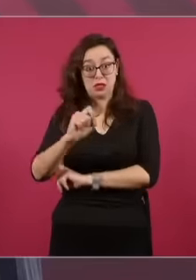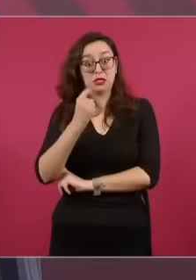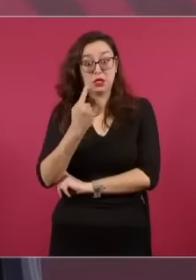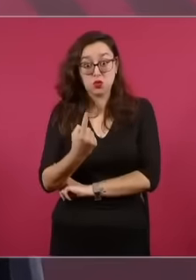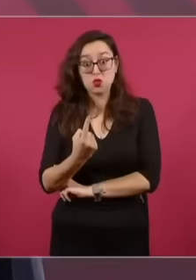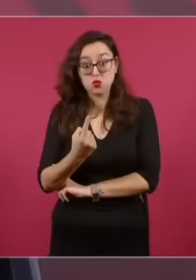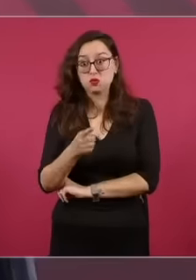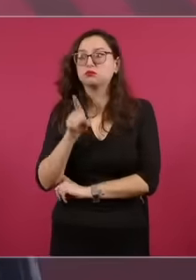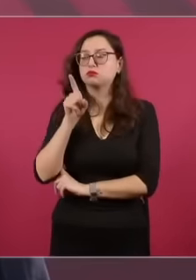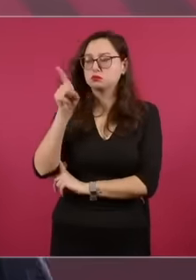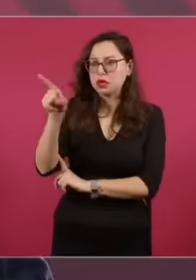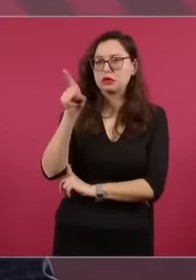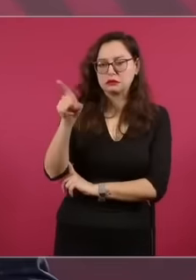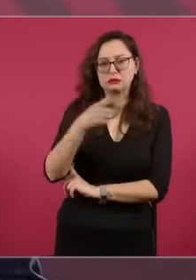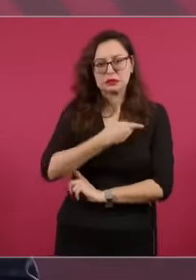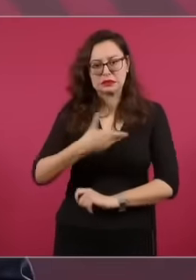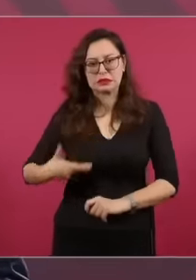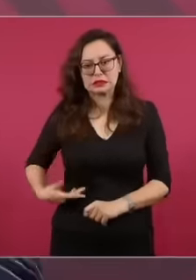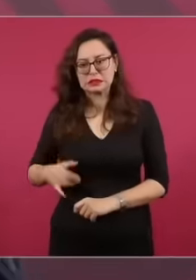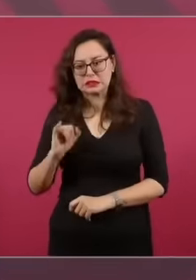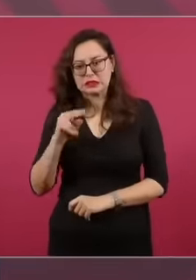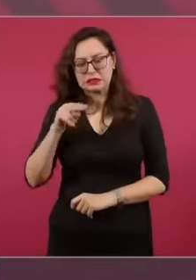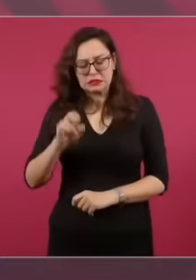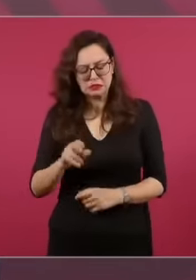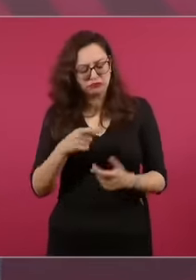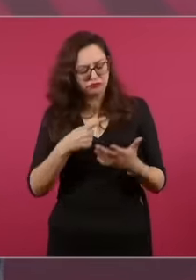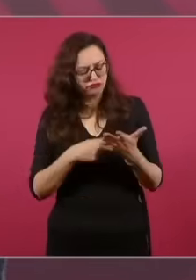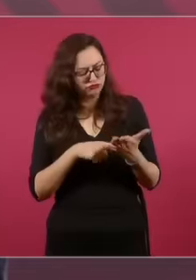y también